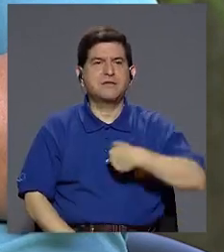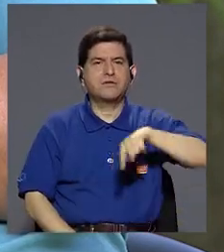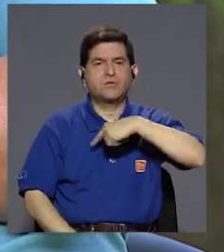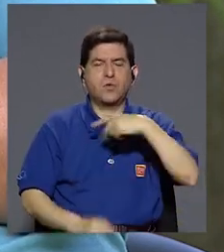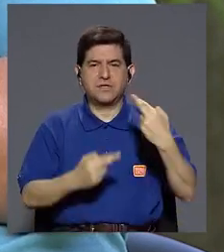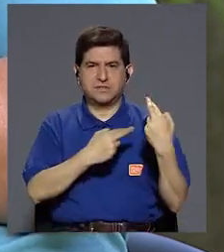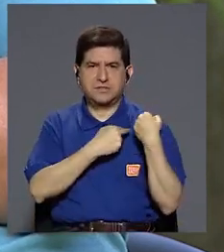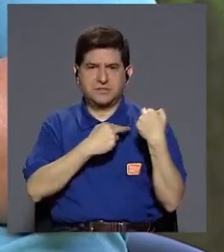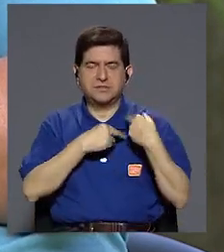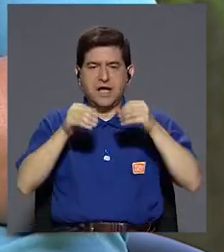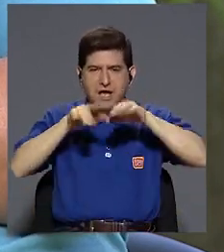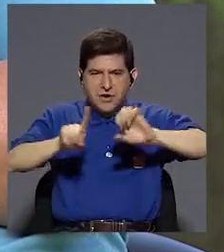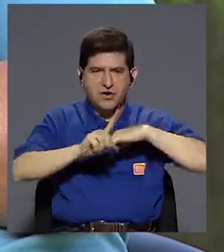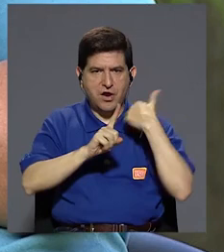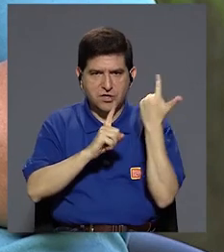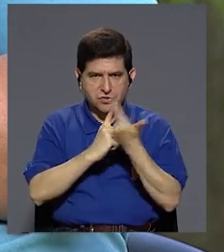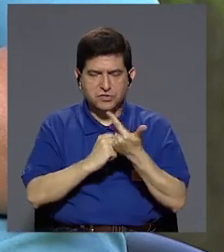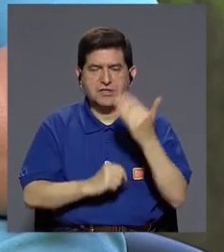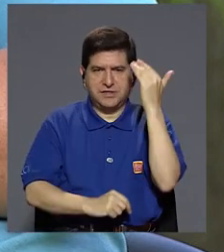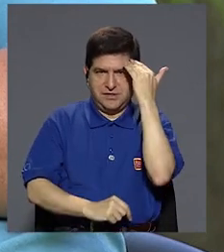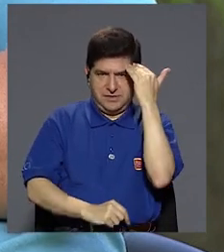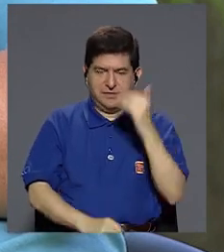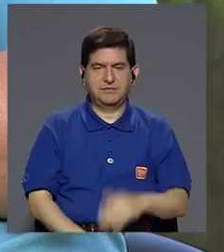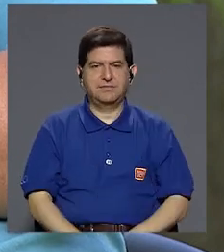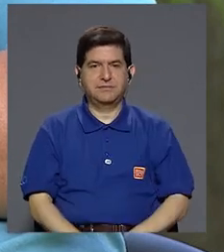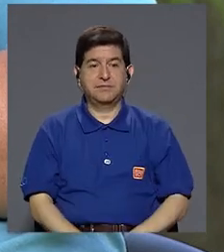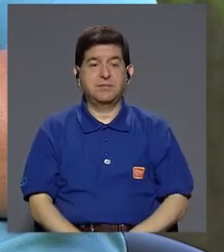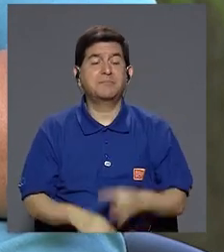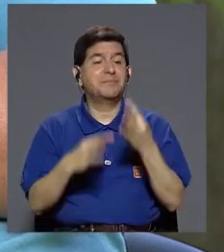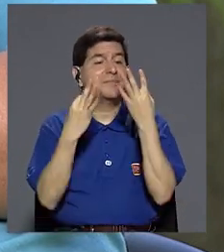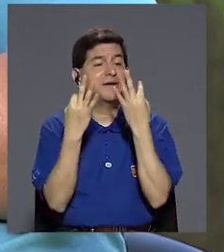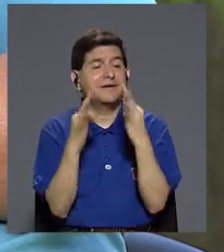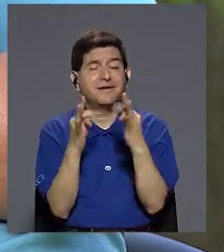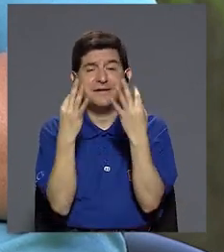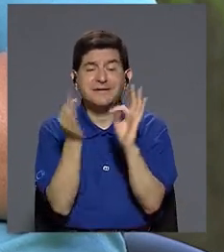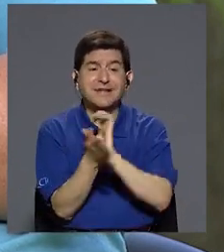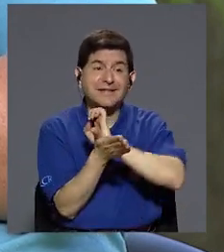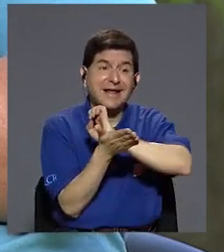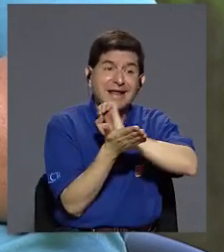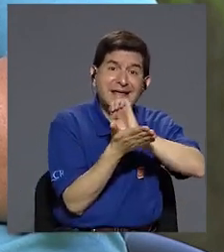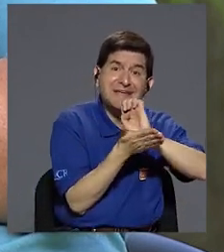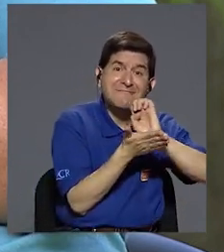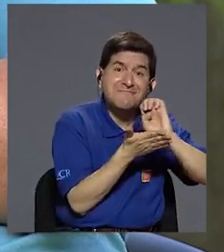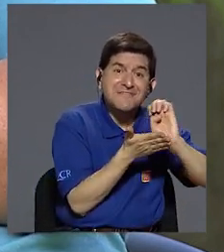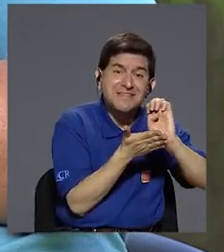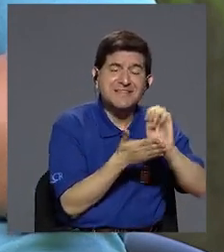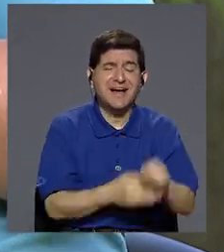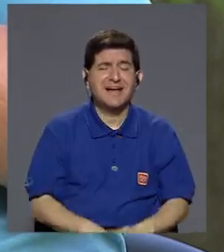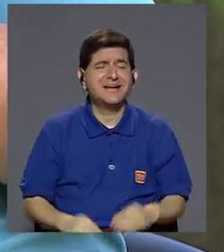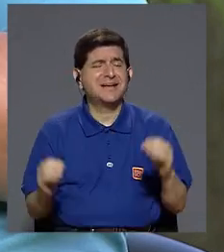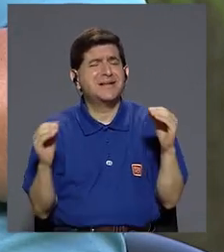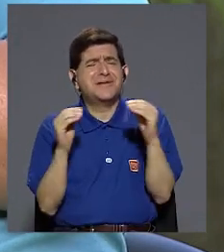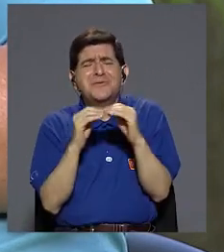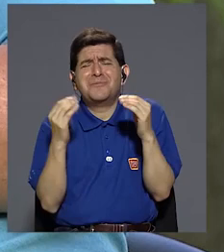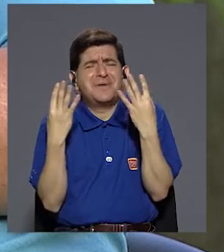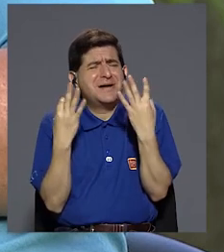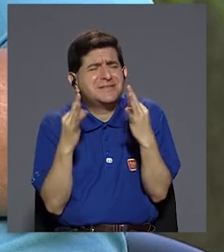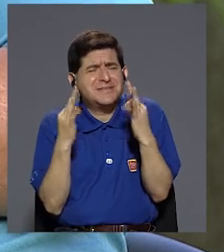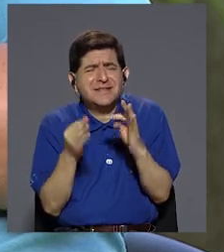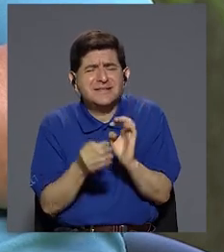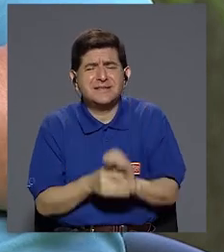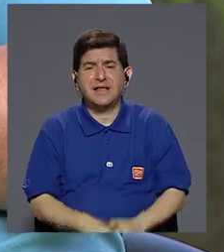nuestras responsabilidades en las redes sociales, ¿para qué? Para tratar de evitar lo más posible